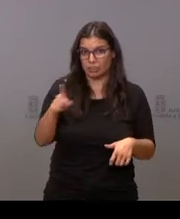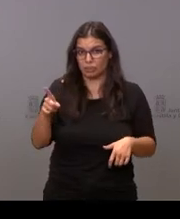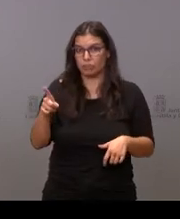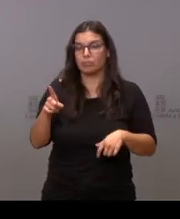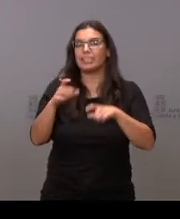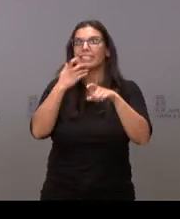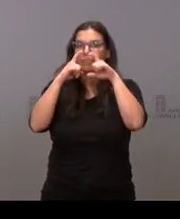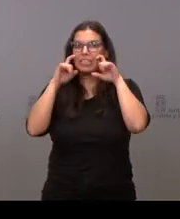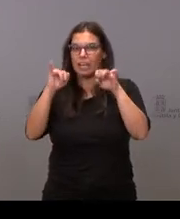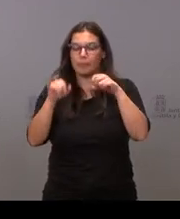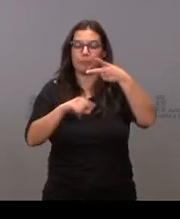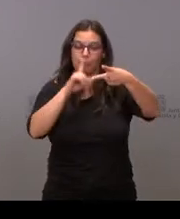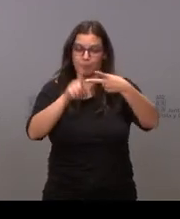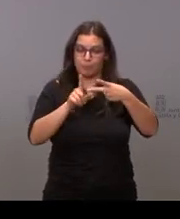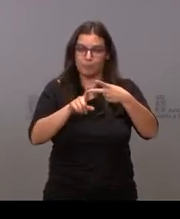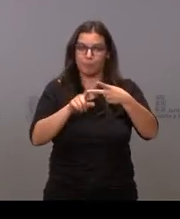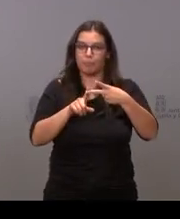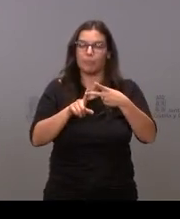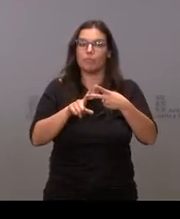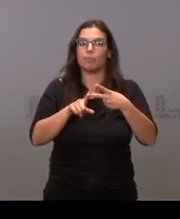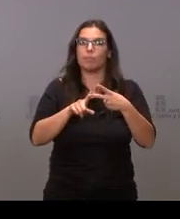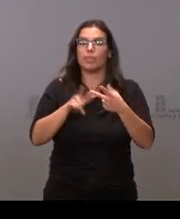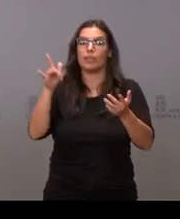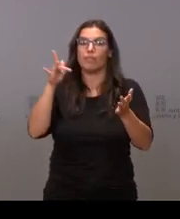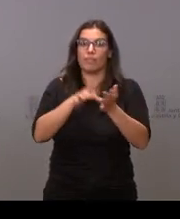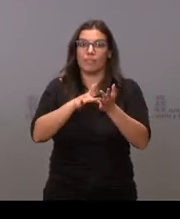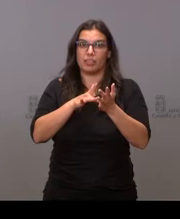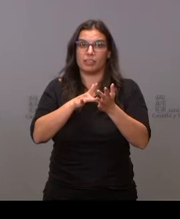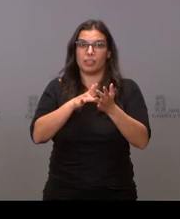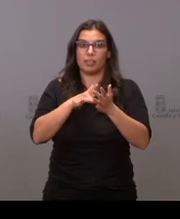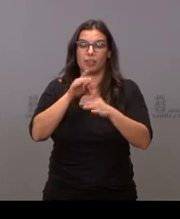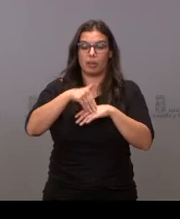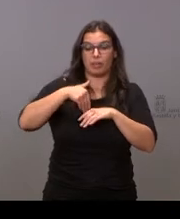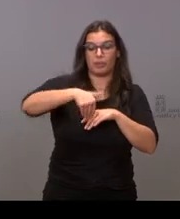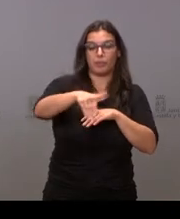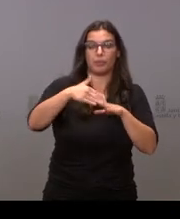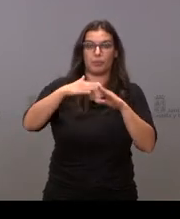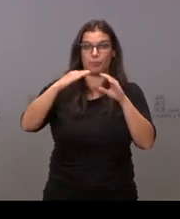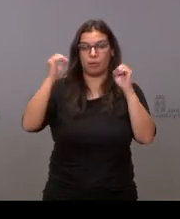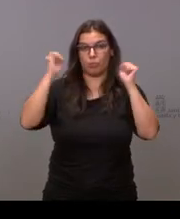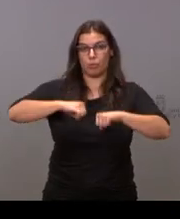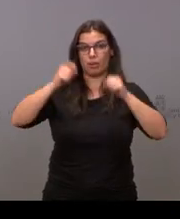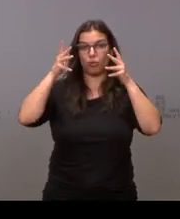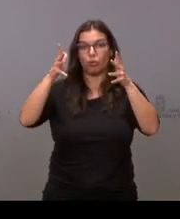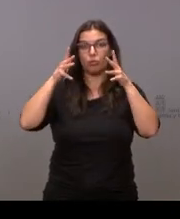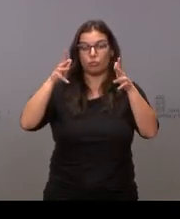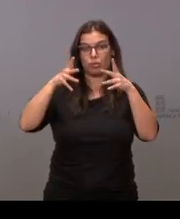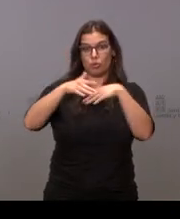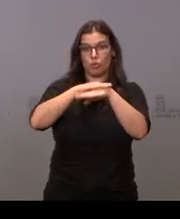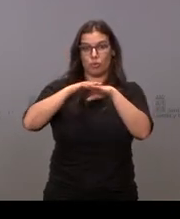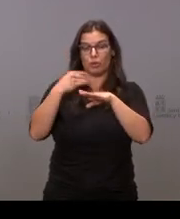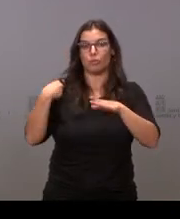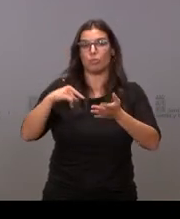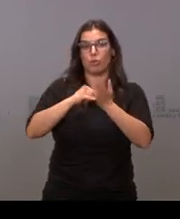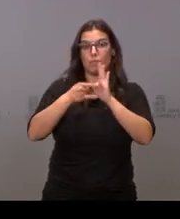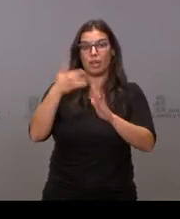mascarilla luego quería preguntar si tiene fecha el ejecutivo autonómico para aprobar en un consejo como este el plan Soria que ha